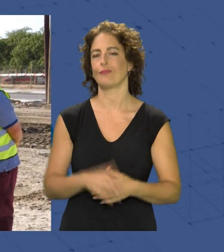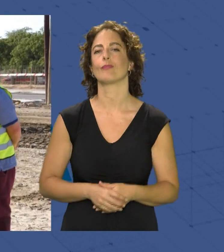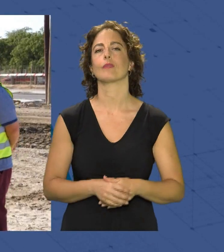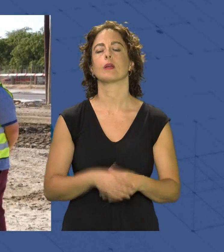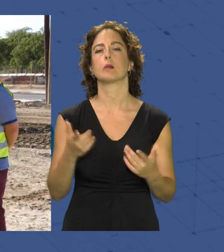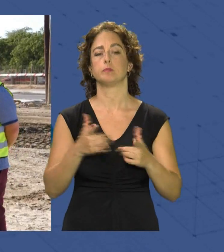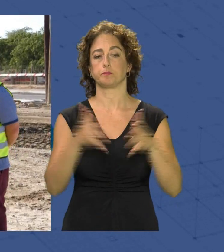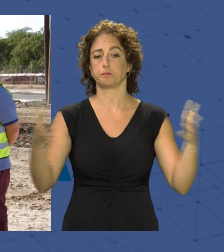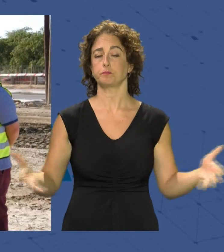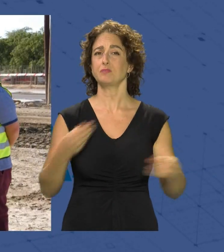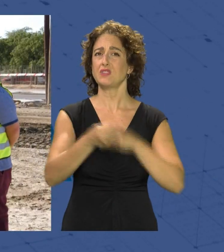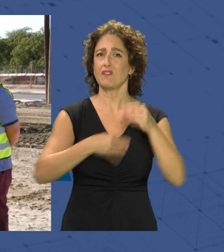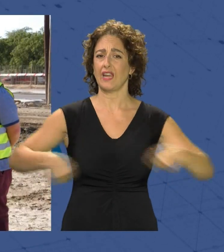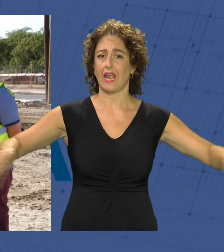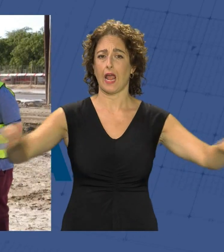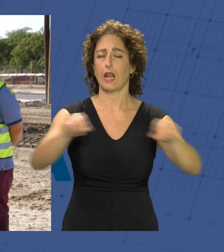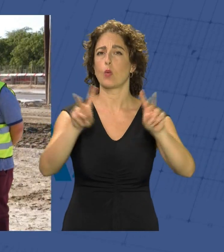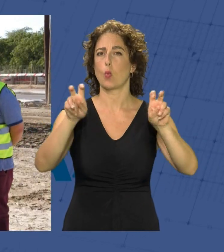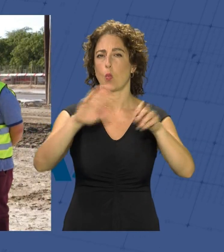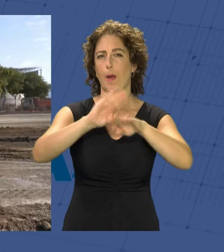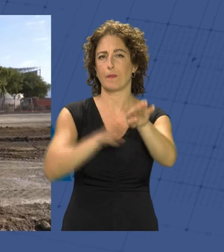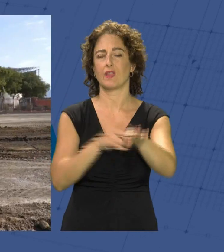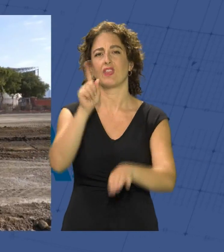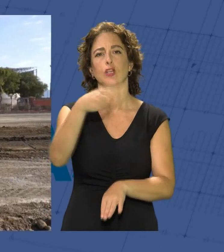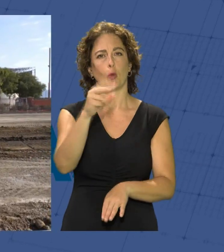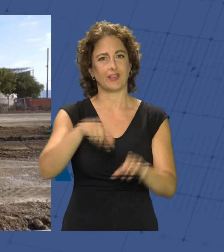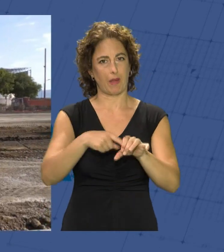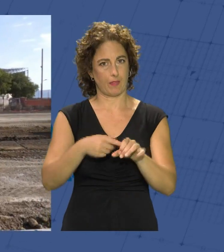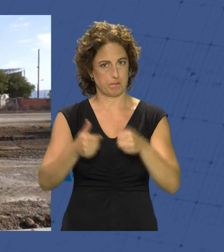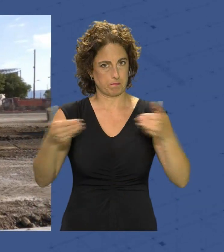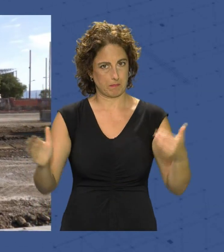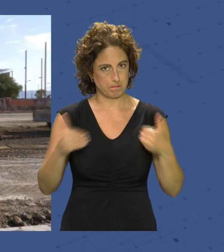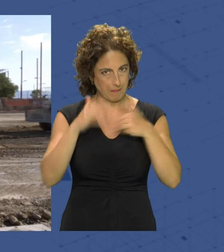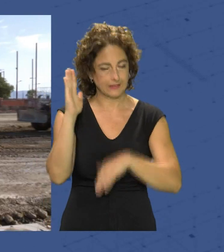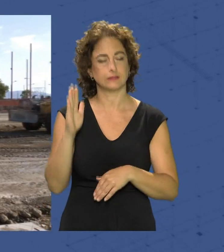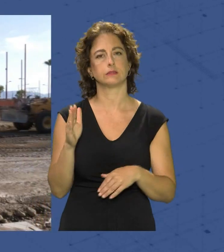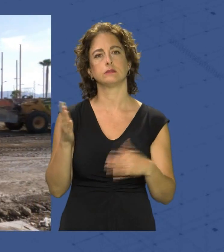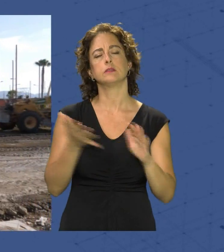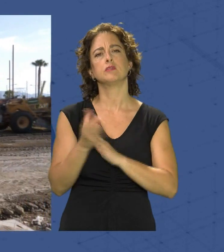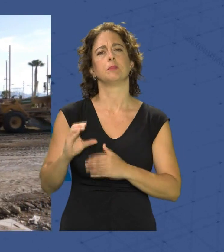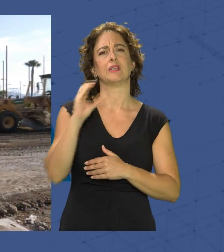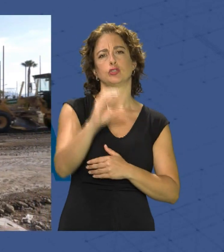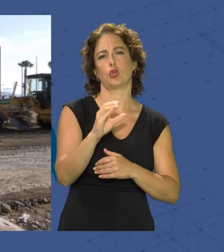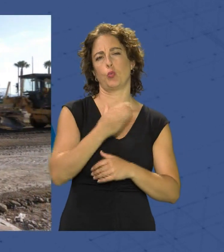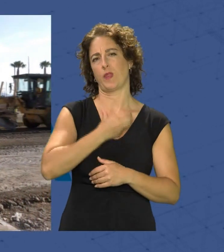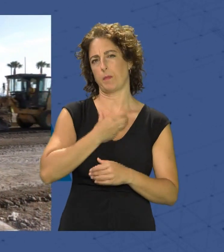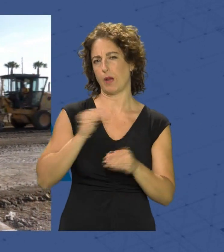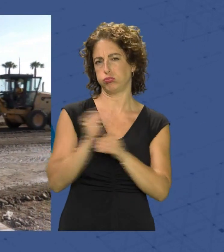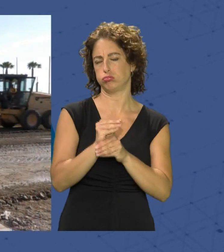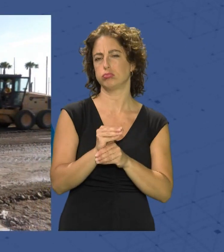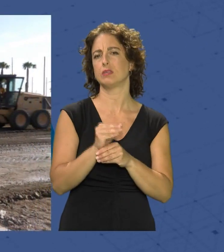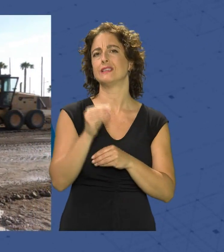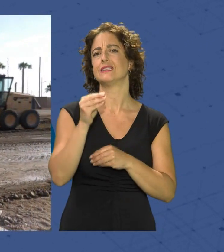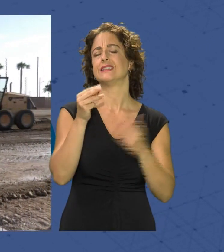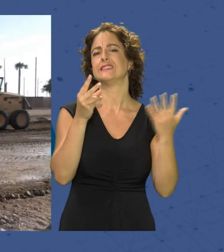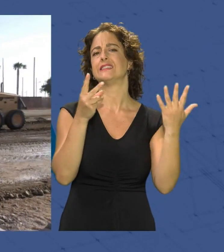ampliación del ferial supondrá un nuevo aparcamiento de más de 120 plazas y ha supuesto una inversión municipal de algo más de